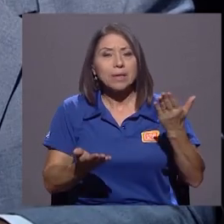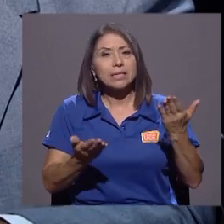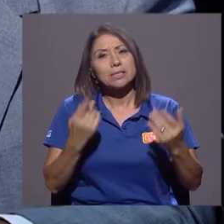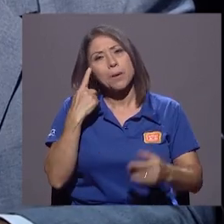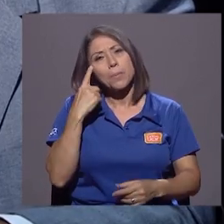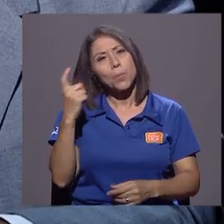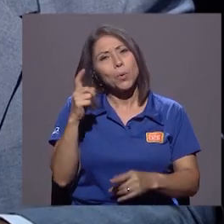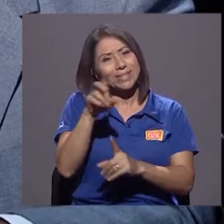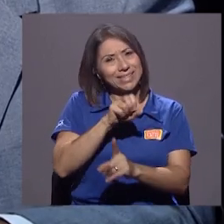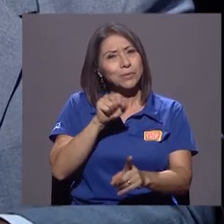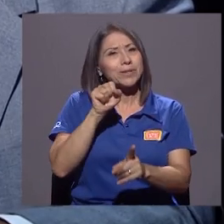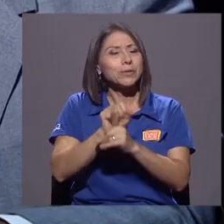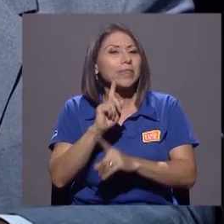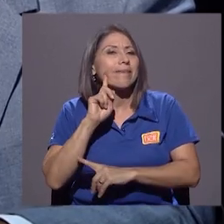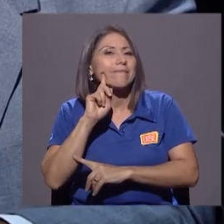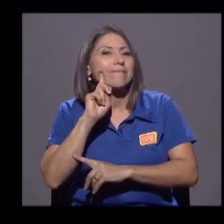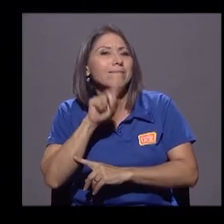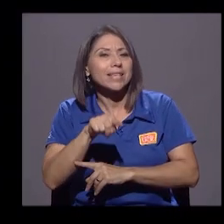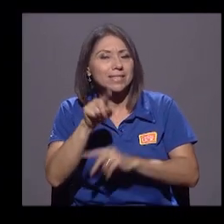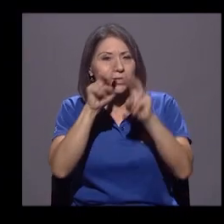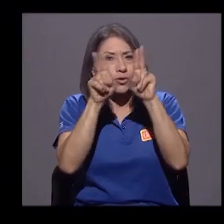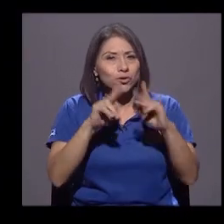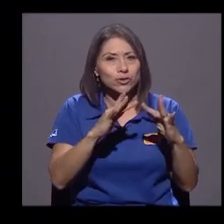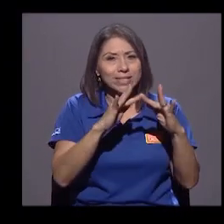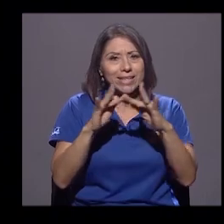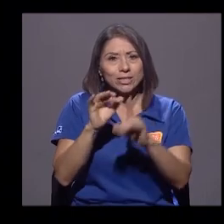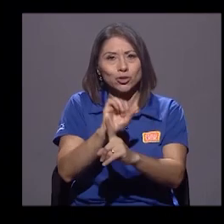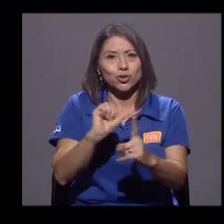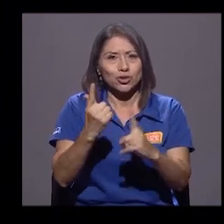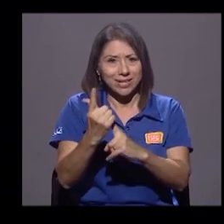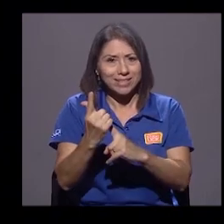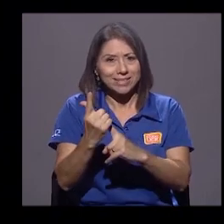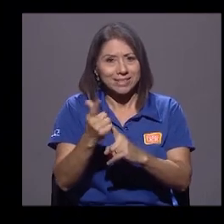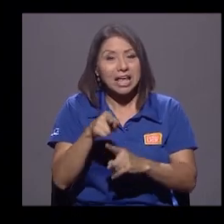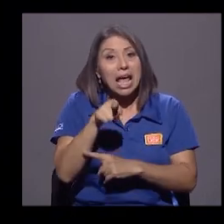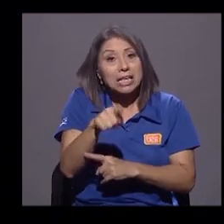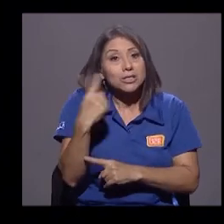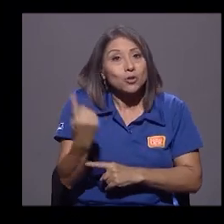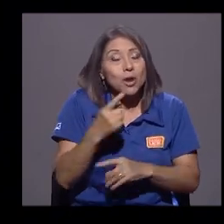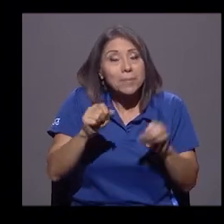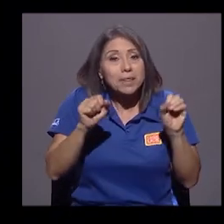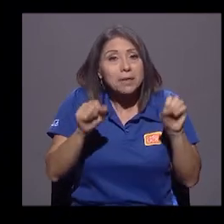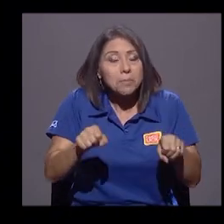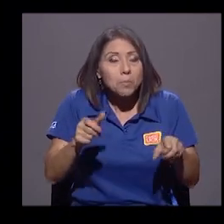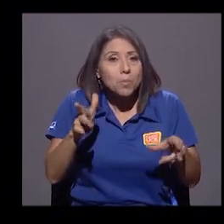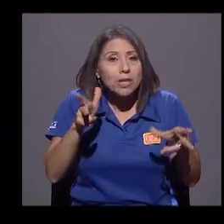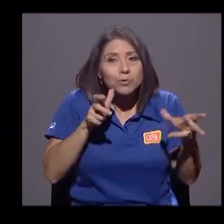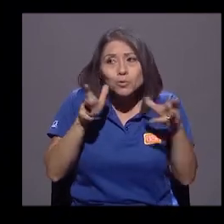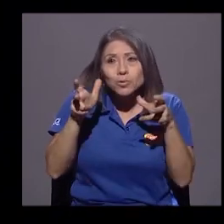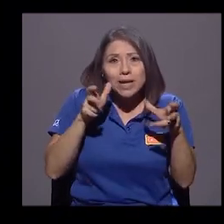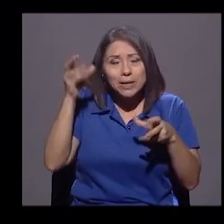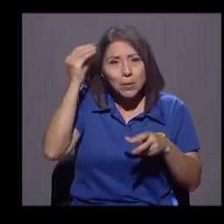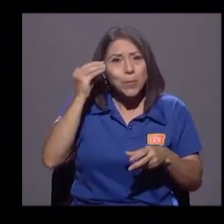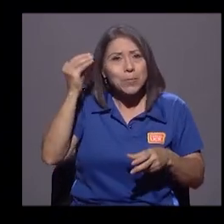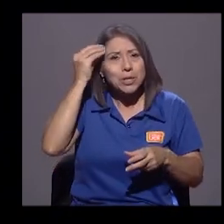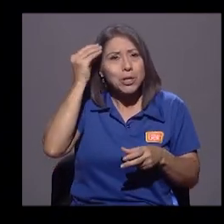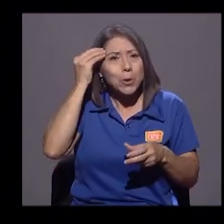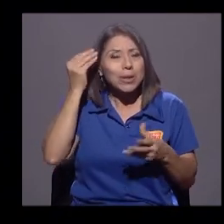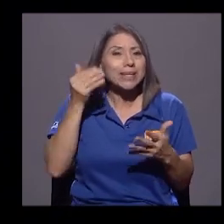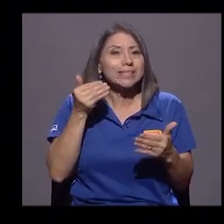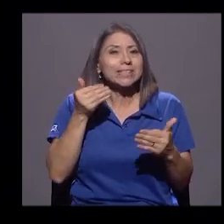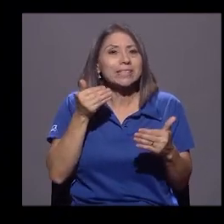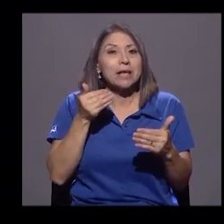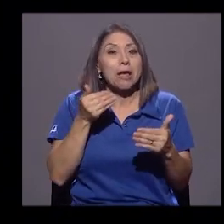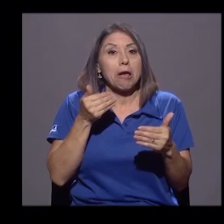sociales que nos permite escuchar solamente opiniones cercanas a las nuestras